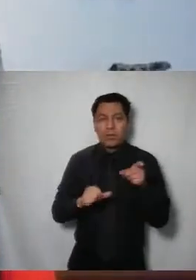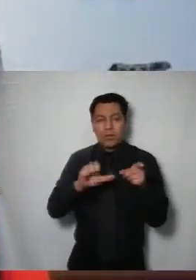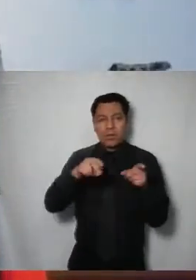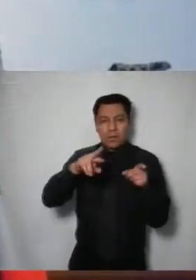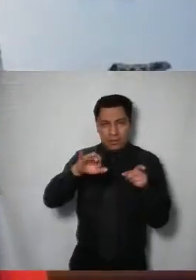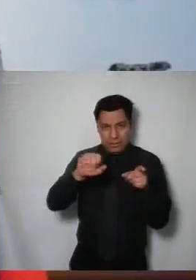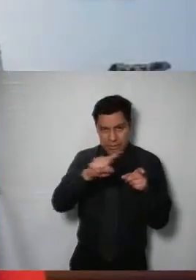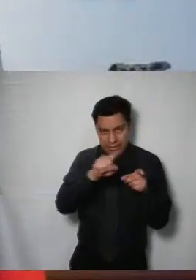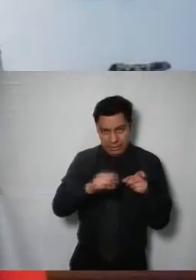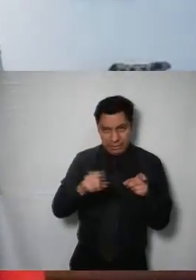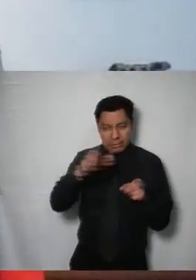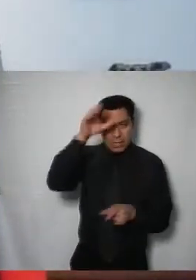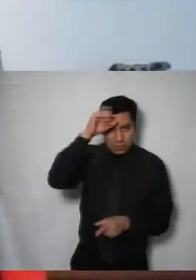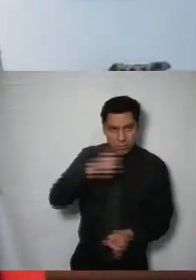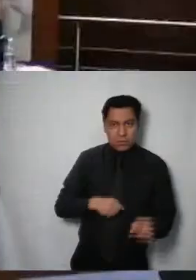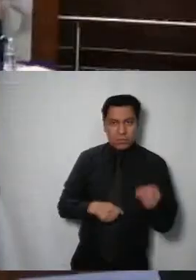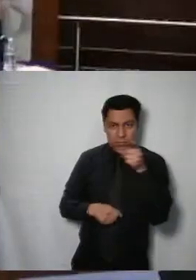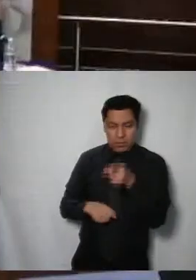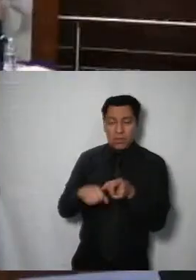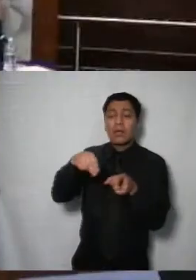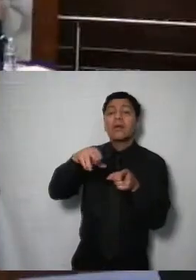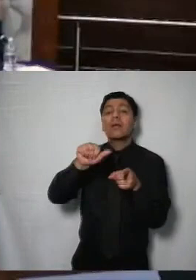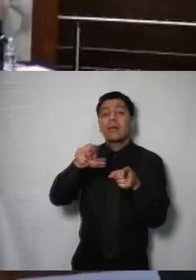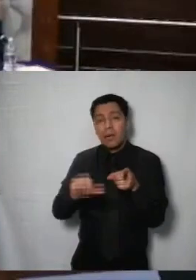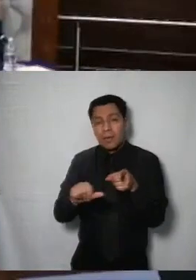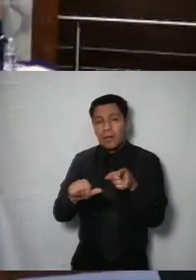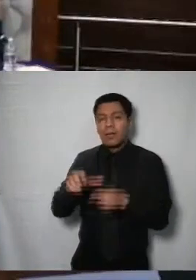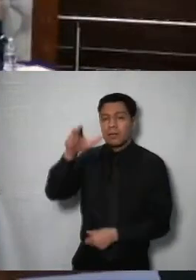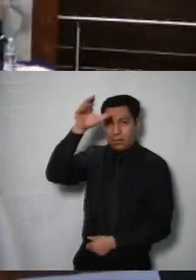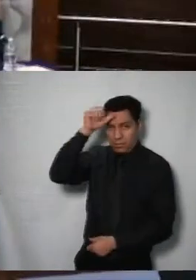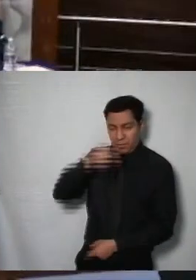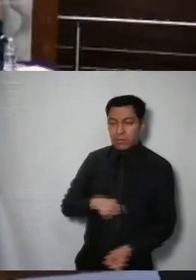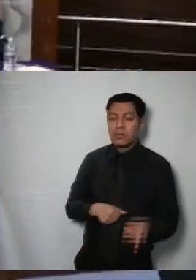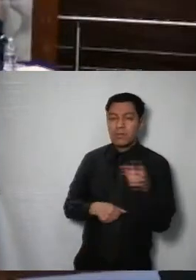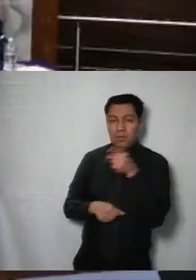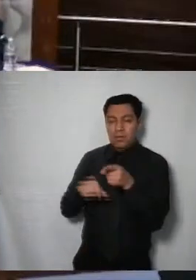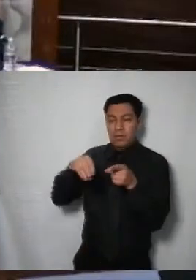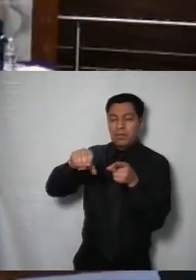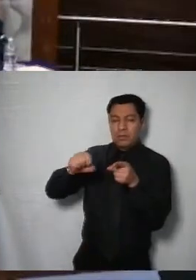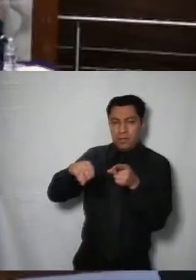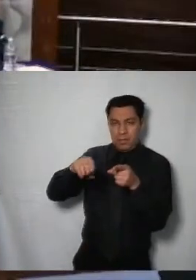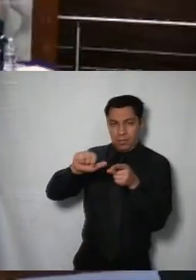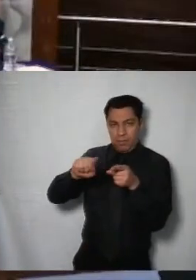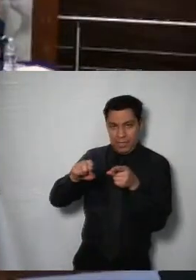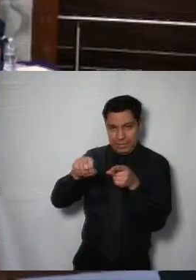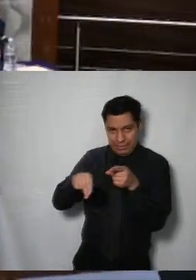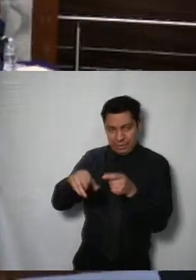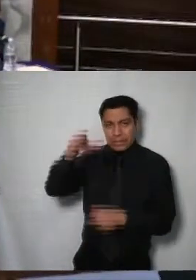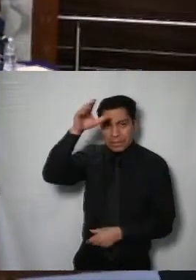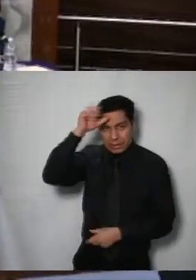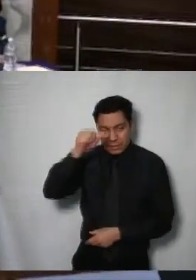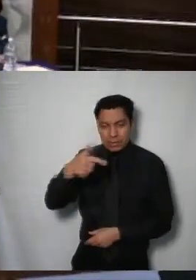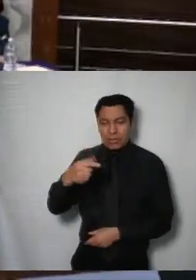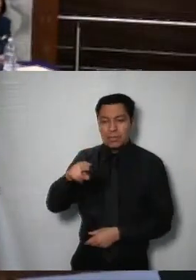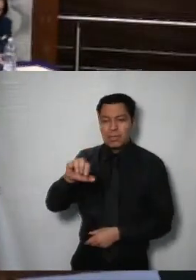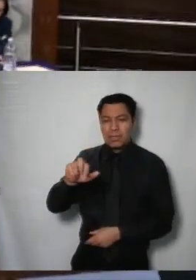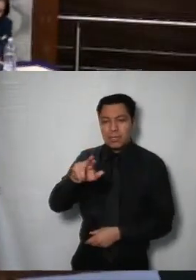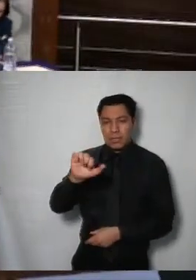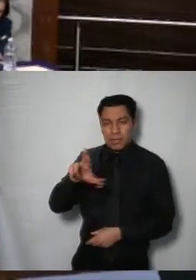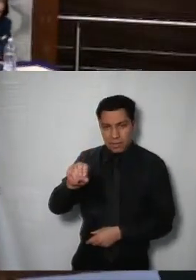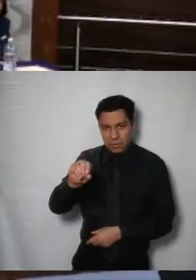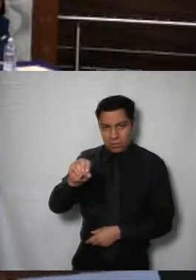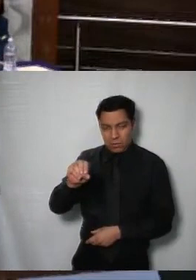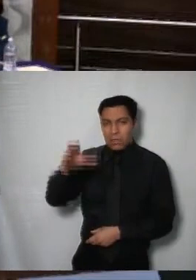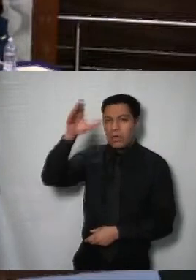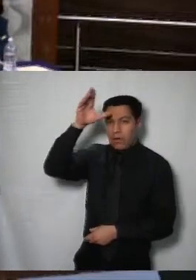favor comisionada Nava a favor comisionada San Martín a favor comisionado Guerrero a